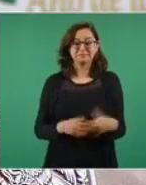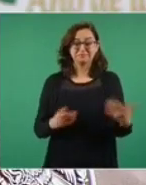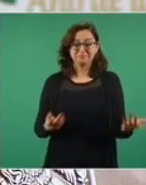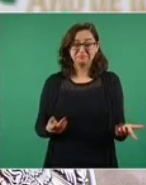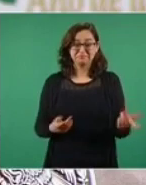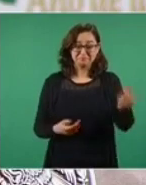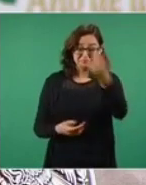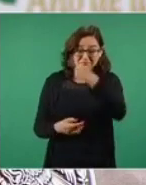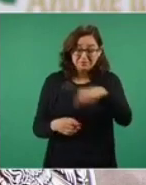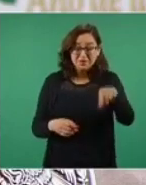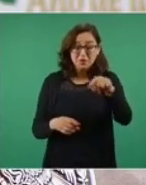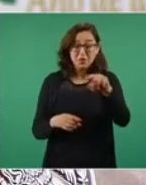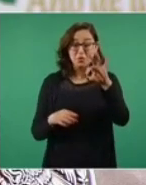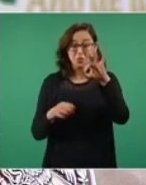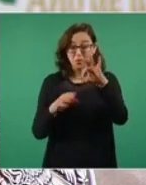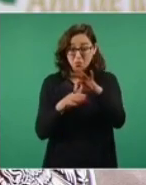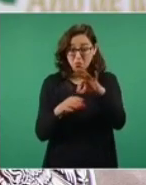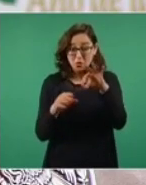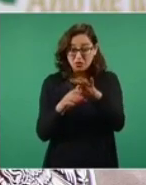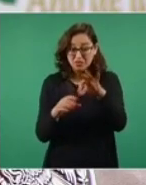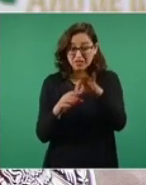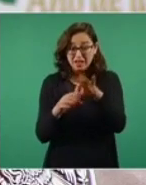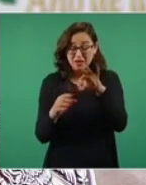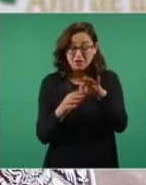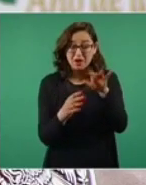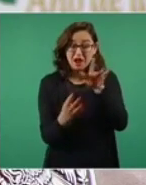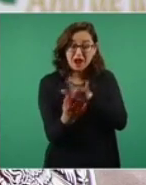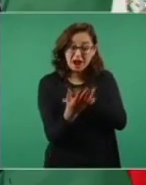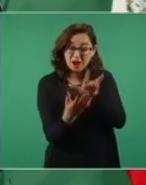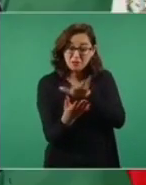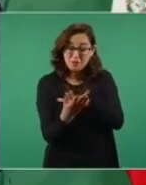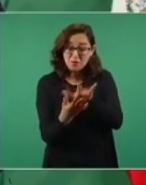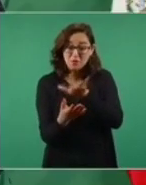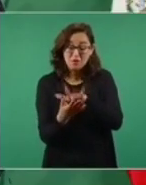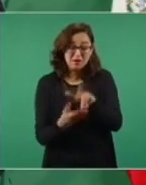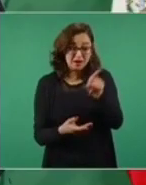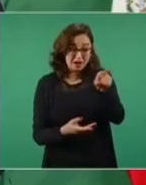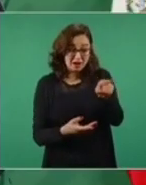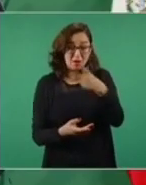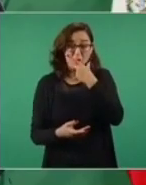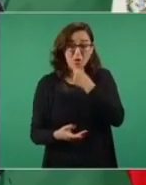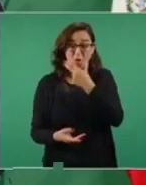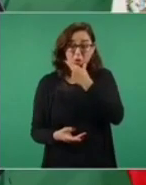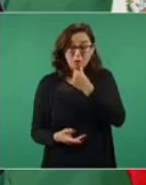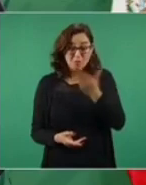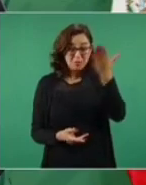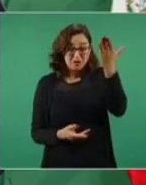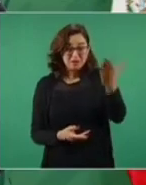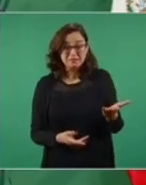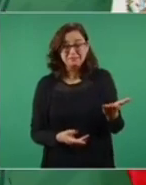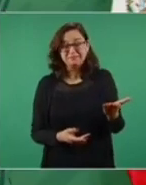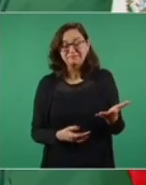todo respeto, que acaba de poner un Twitter, se los voy a